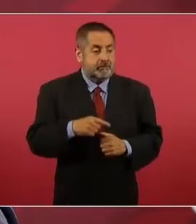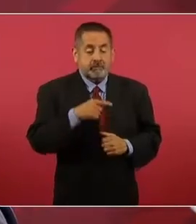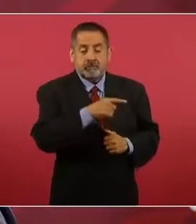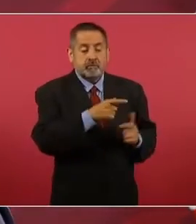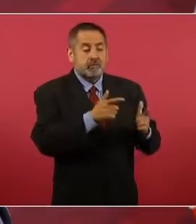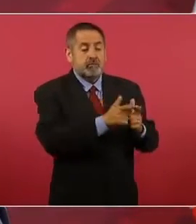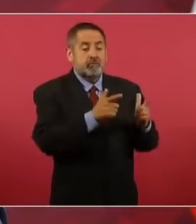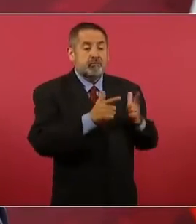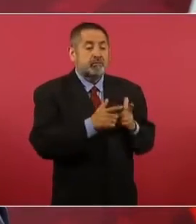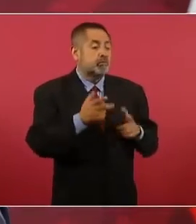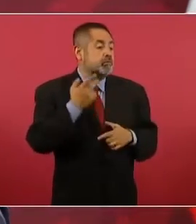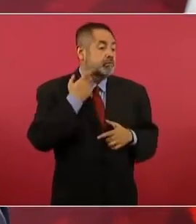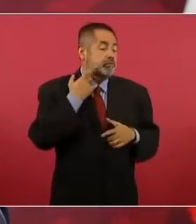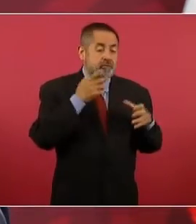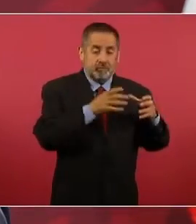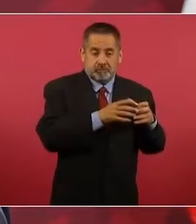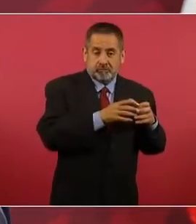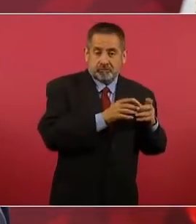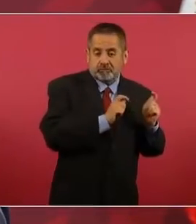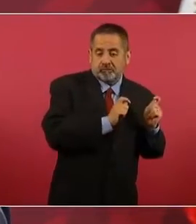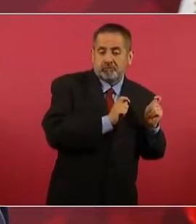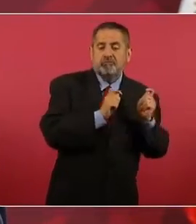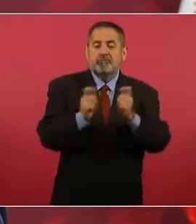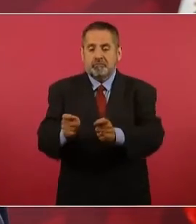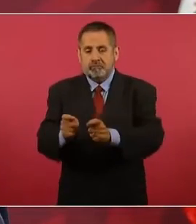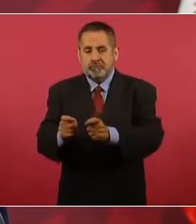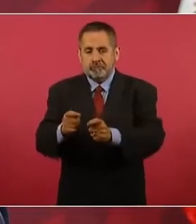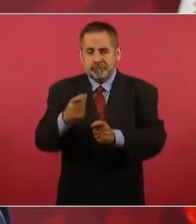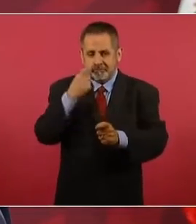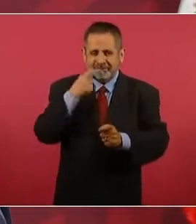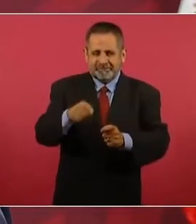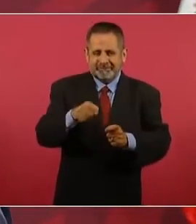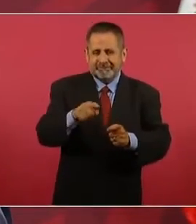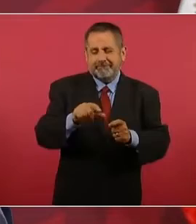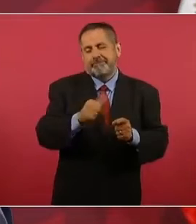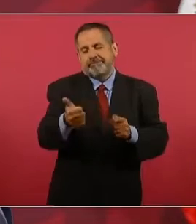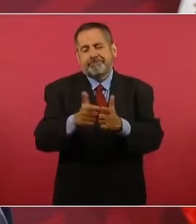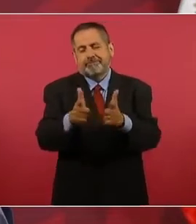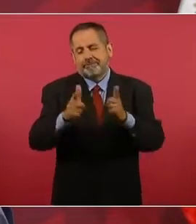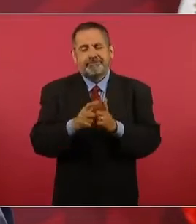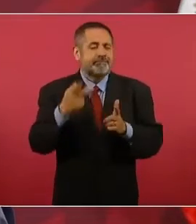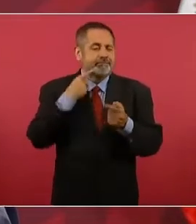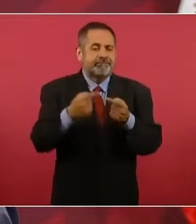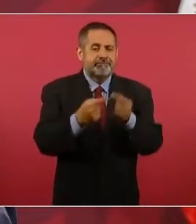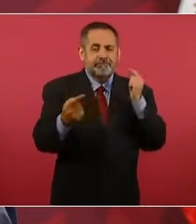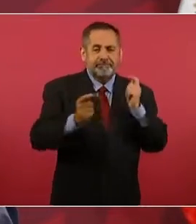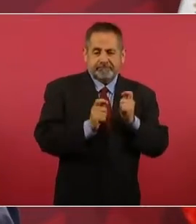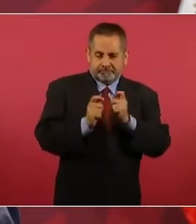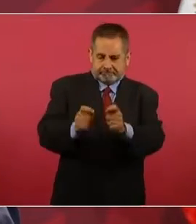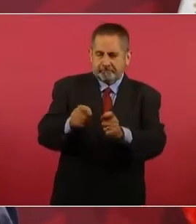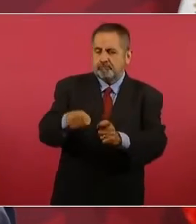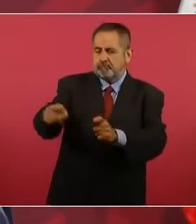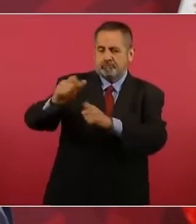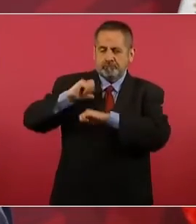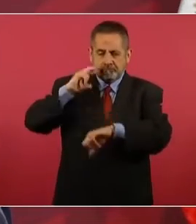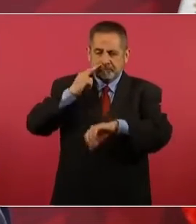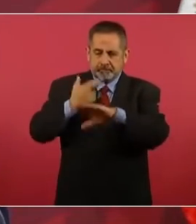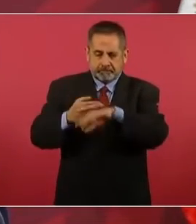al supuesto partido opositor, el Poder Judicial,